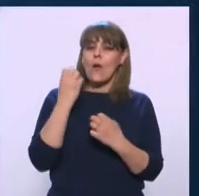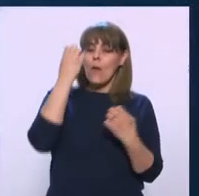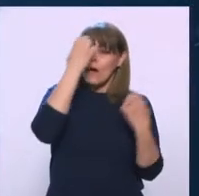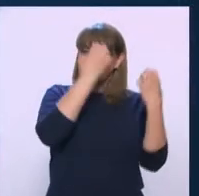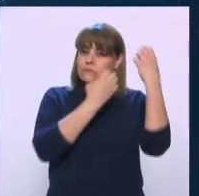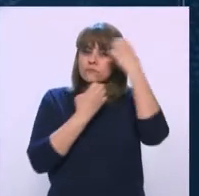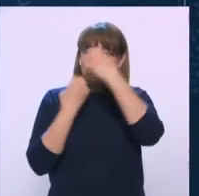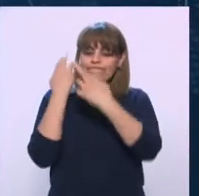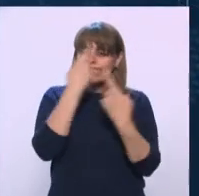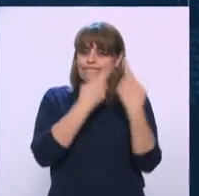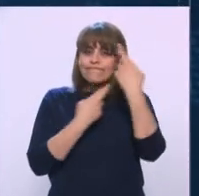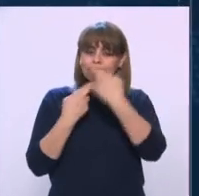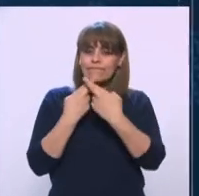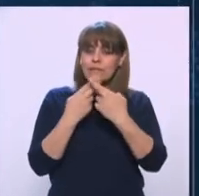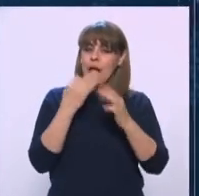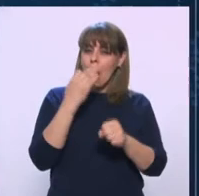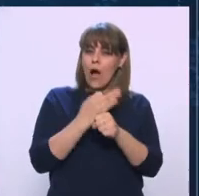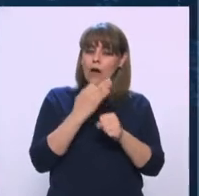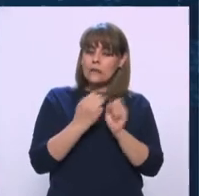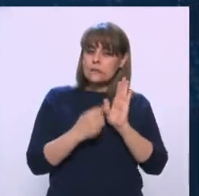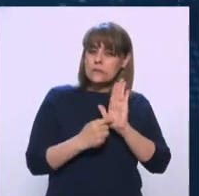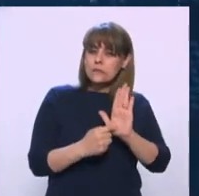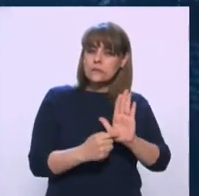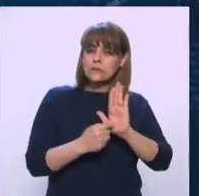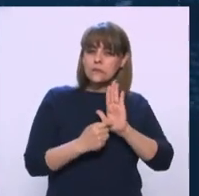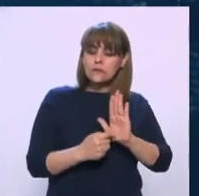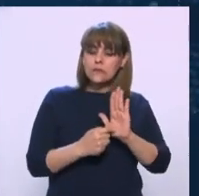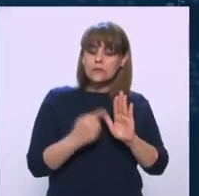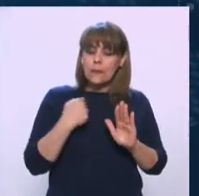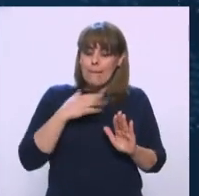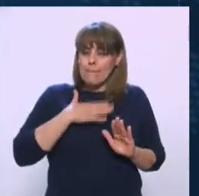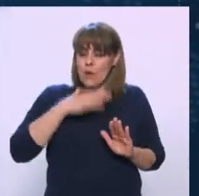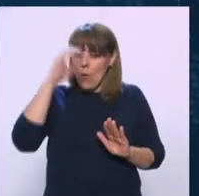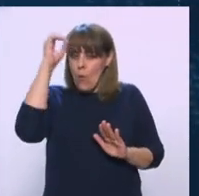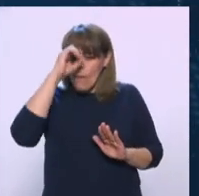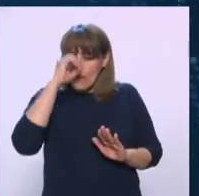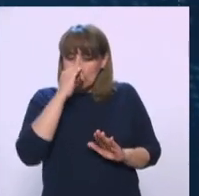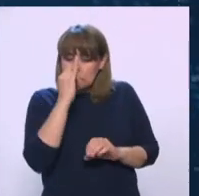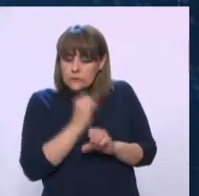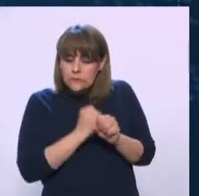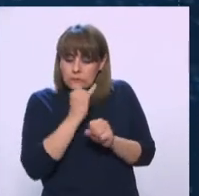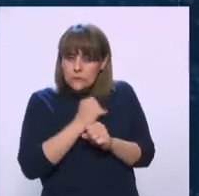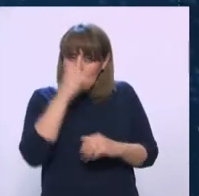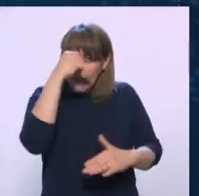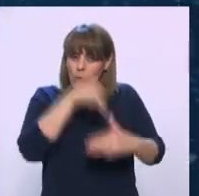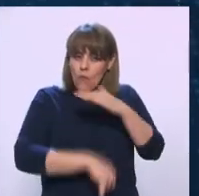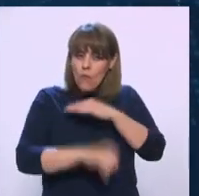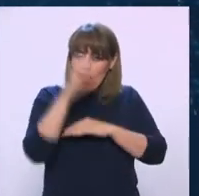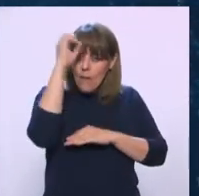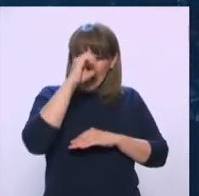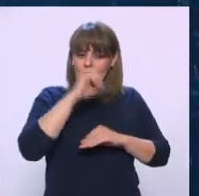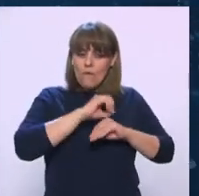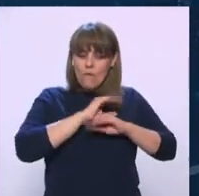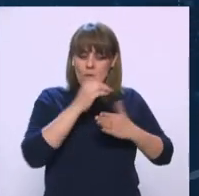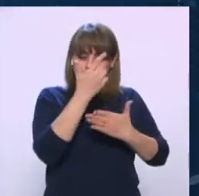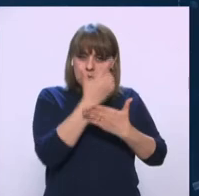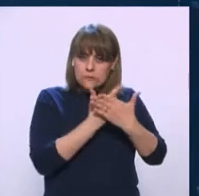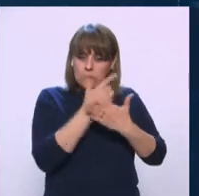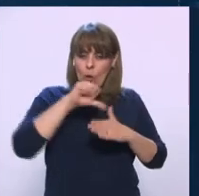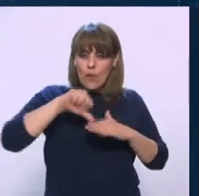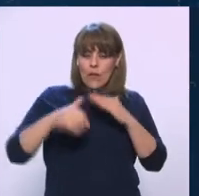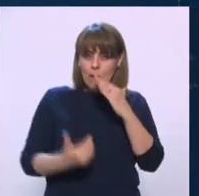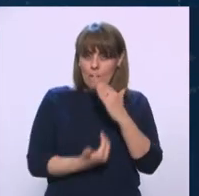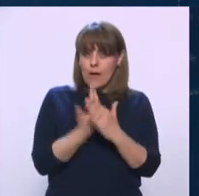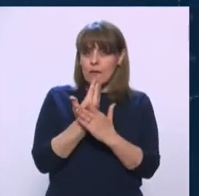preparado algunas observaciones que parten de la interpretación que hacemos de estos datos que se presentaron esta mañana,